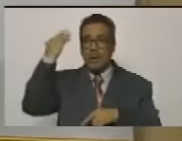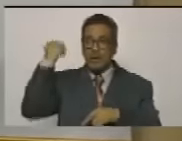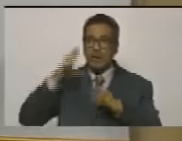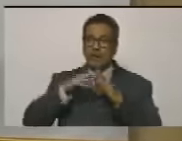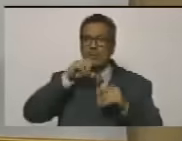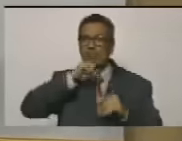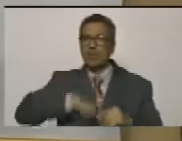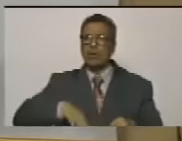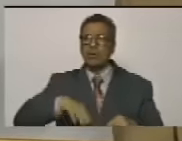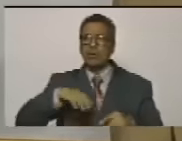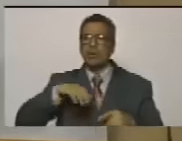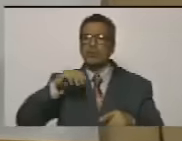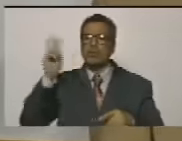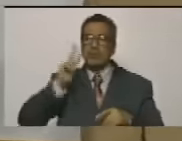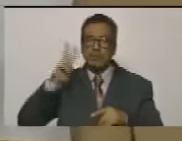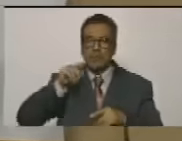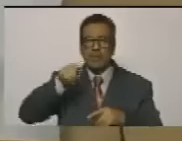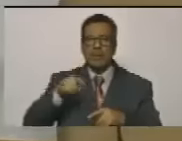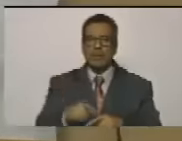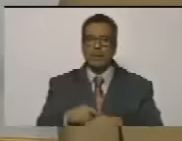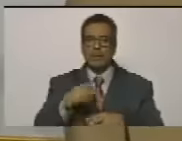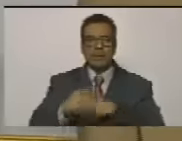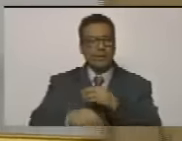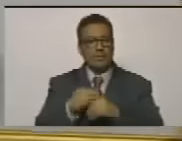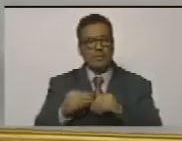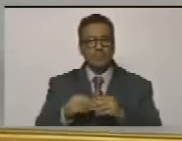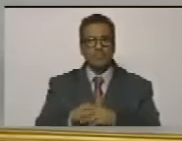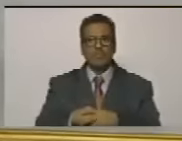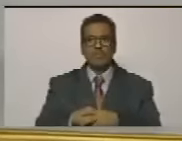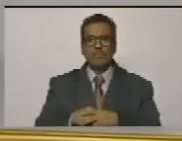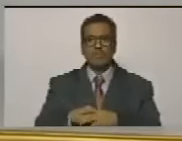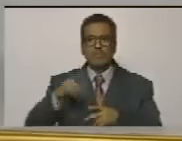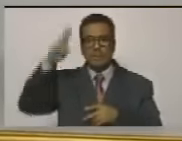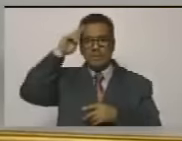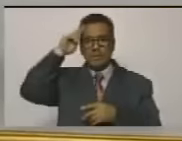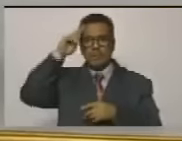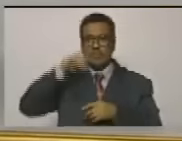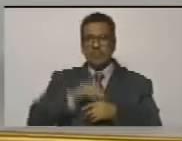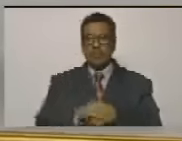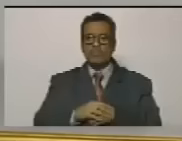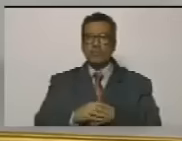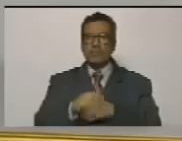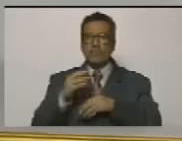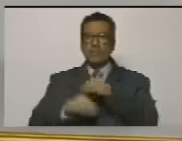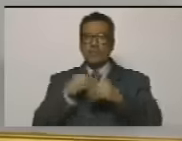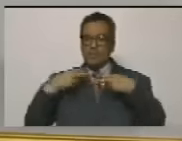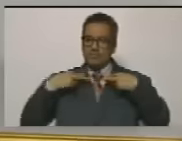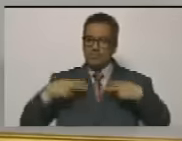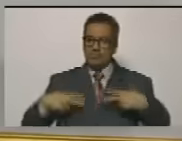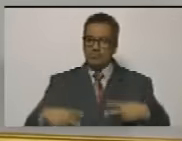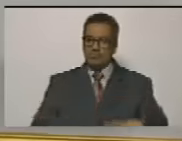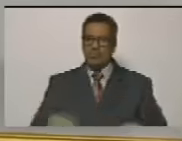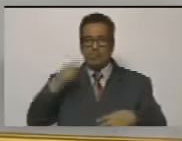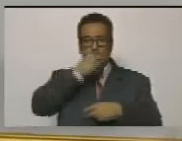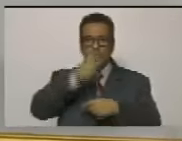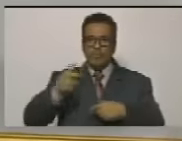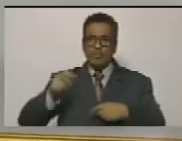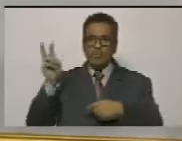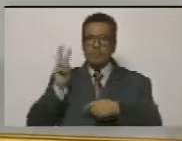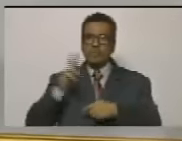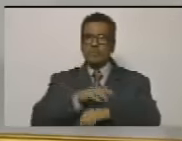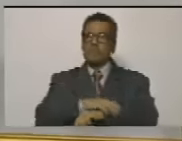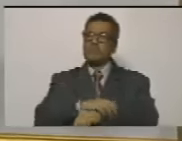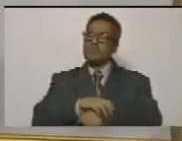historia de Venezuela se le había respetado las condiciones de vida al pueblo de Venezuela